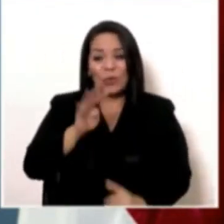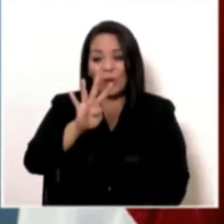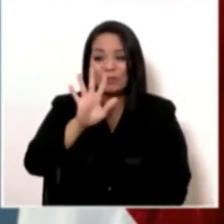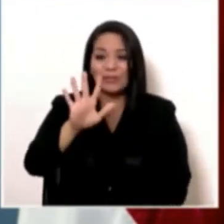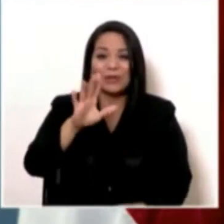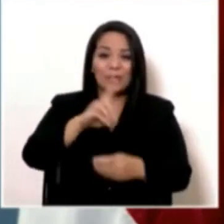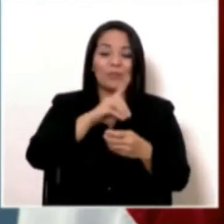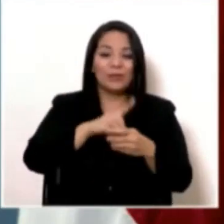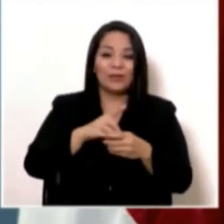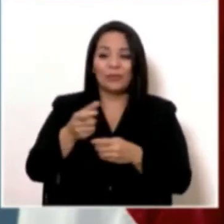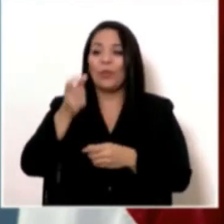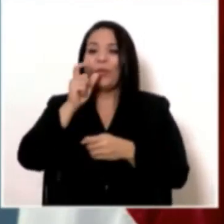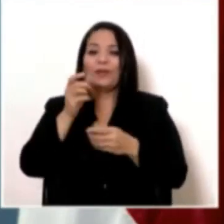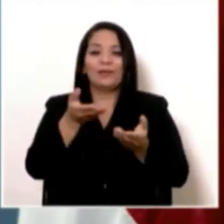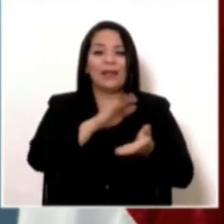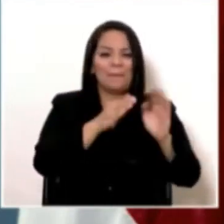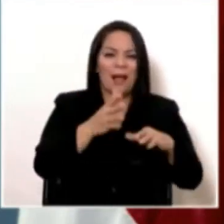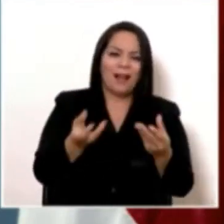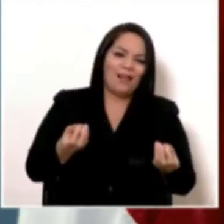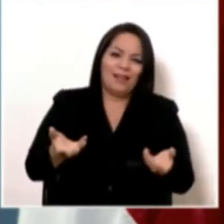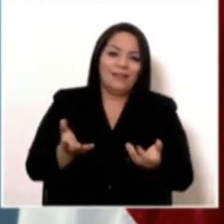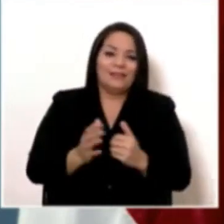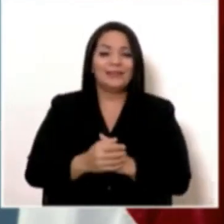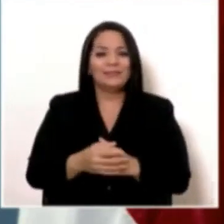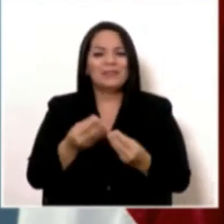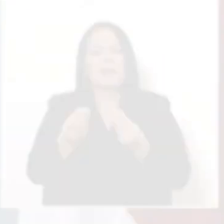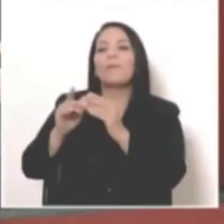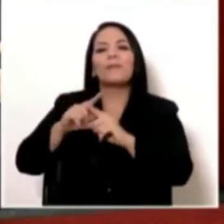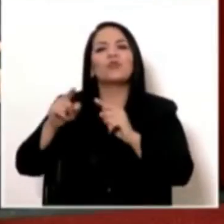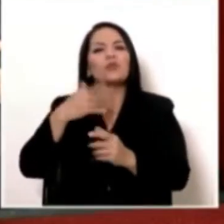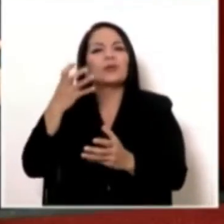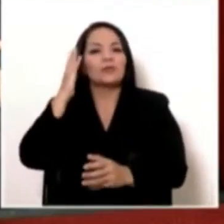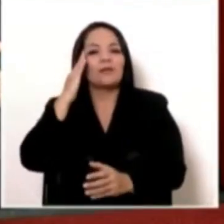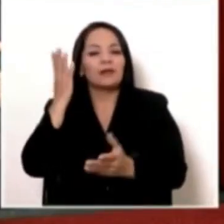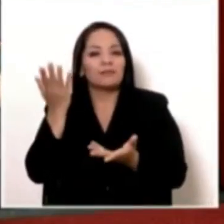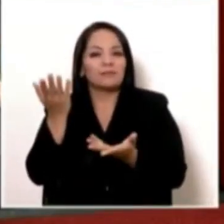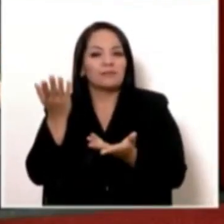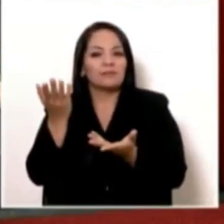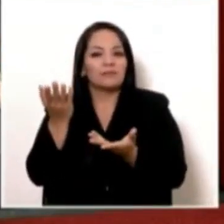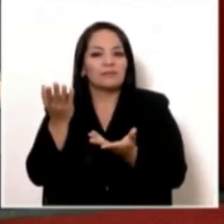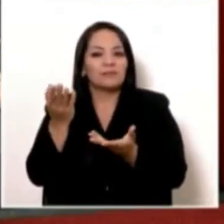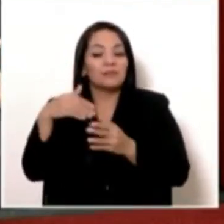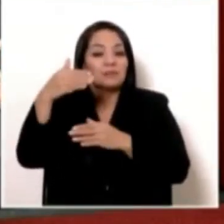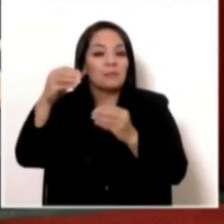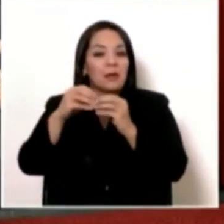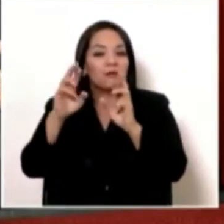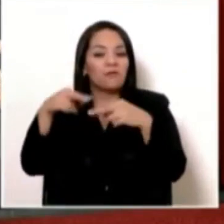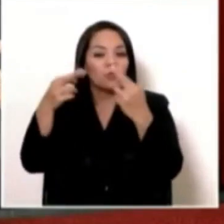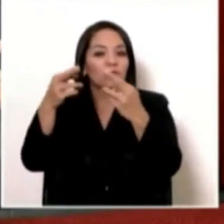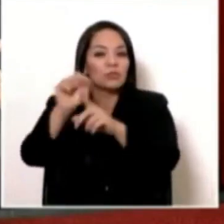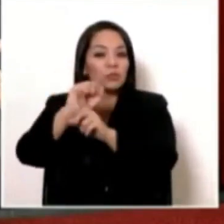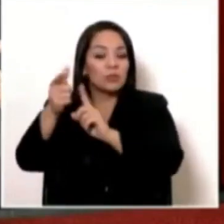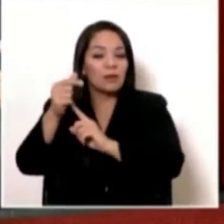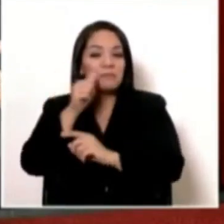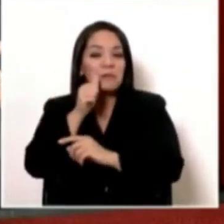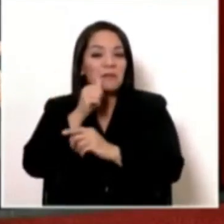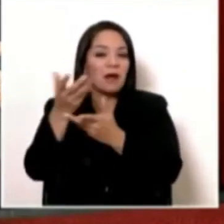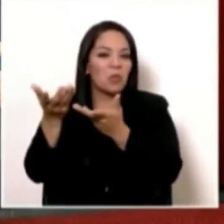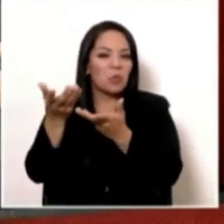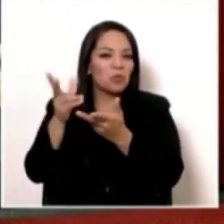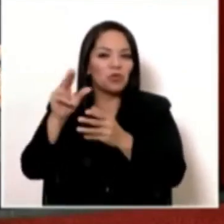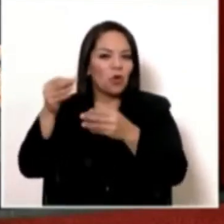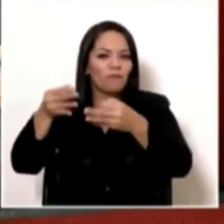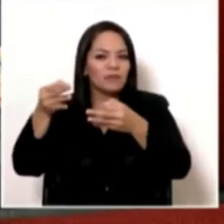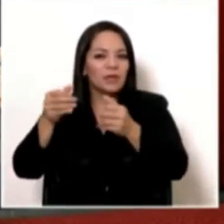tomándose un trago y un tamal. ¿Qué vamos a negociar? Podemos esperar más reuniones de este carácter social, privado o no